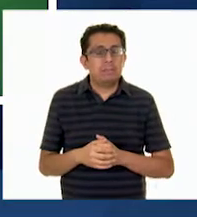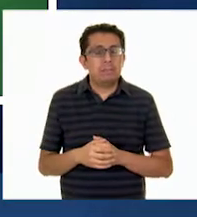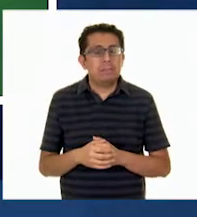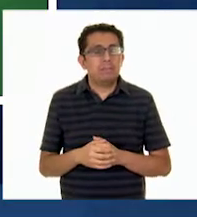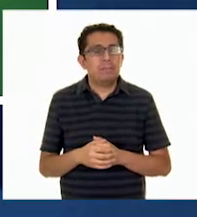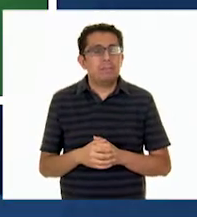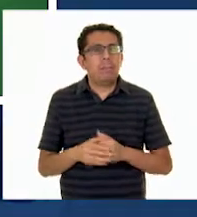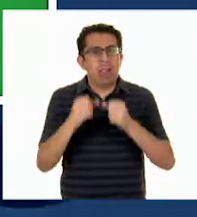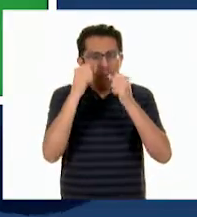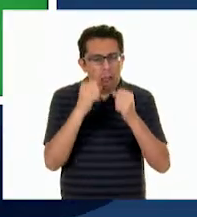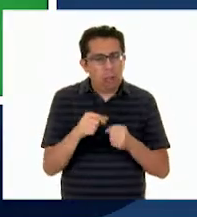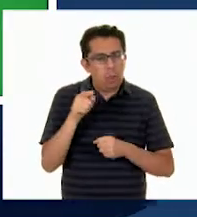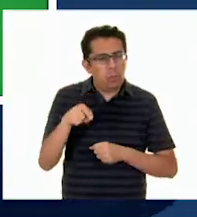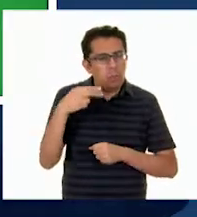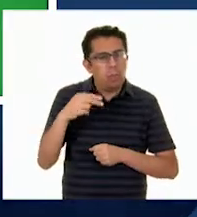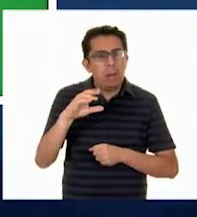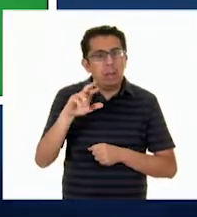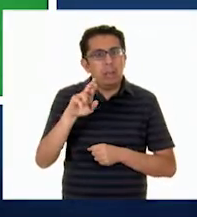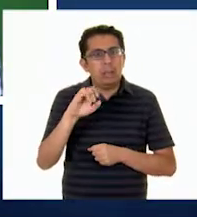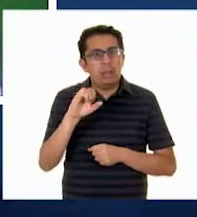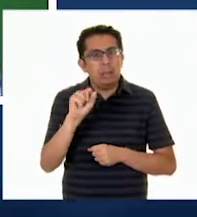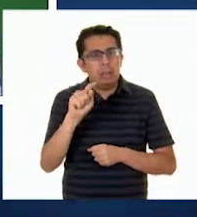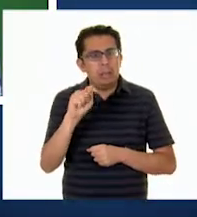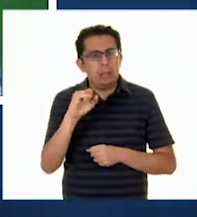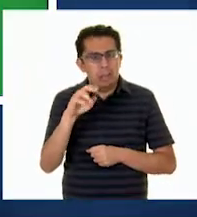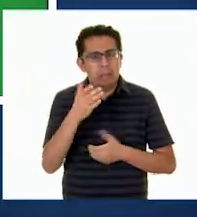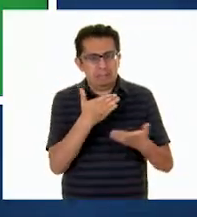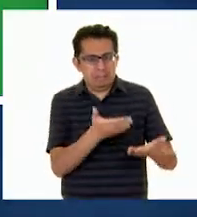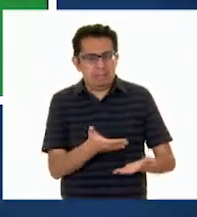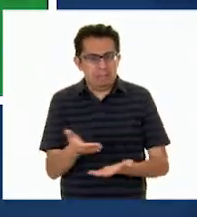¿Seguro tú eres Cristina? Pásale.